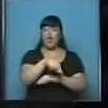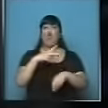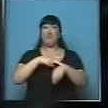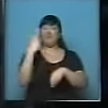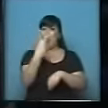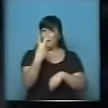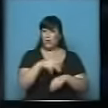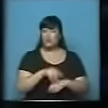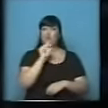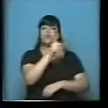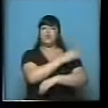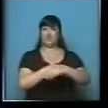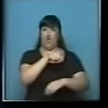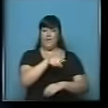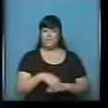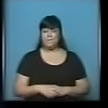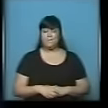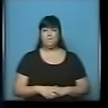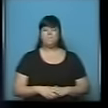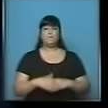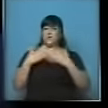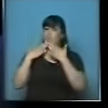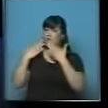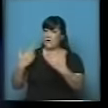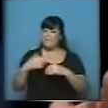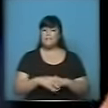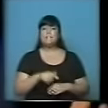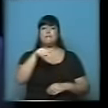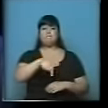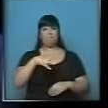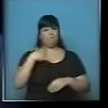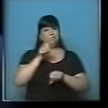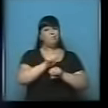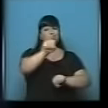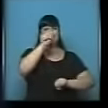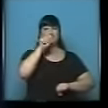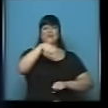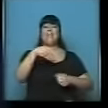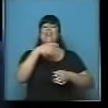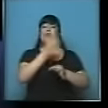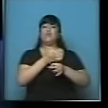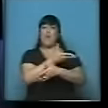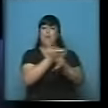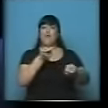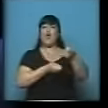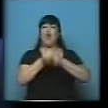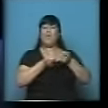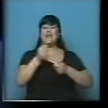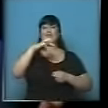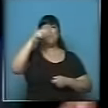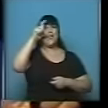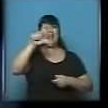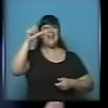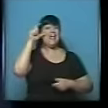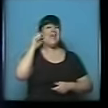minutos Daniel Scioli. Muchas gracias. Como egresado de la Escuela Pública a la Escuela Superior de Comercio Carlos Pellegrini,